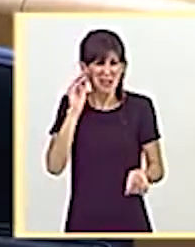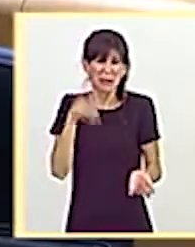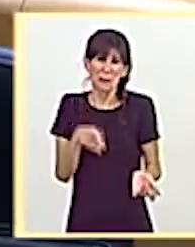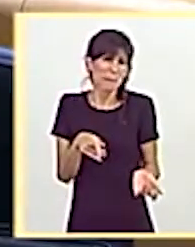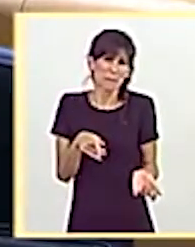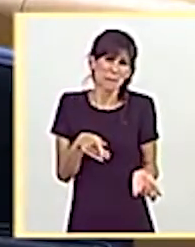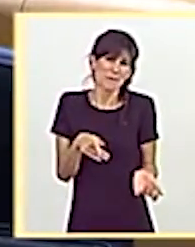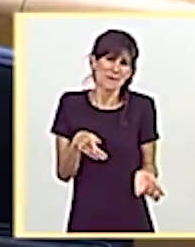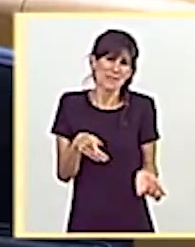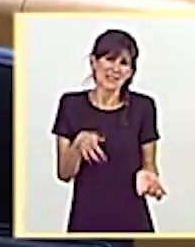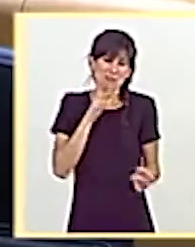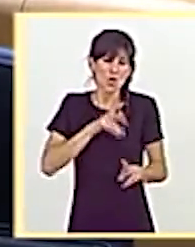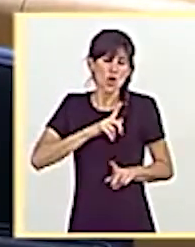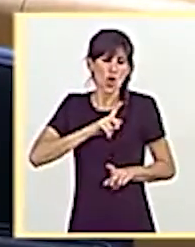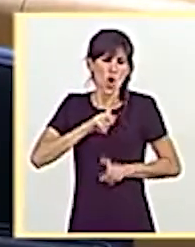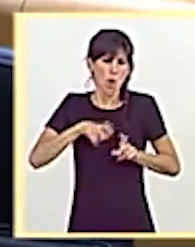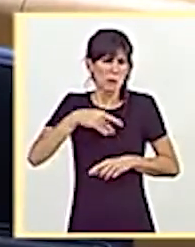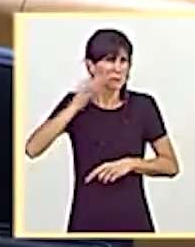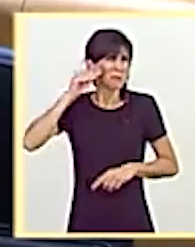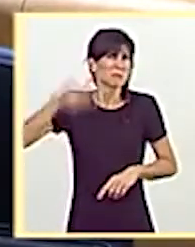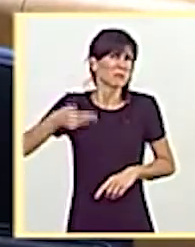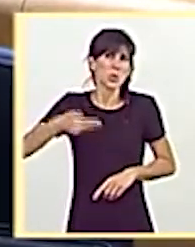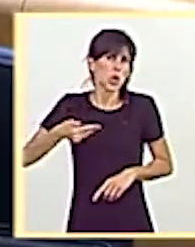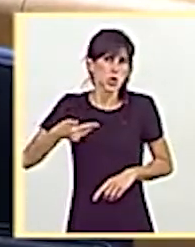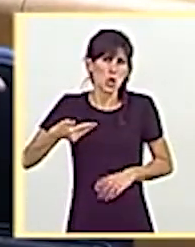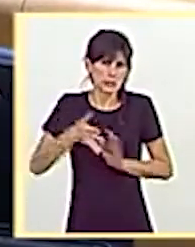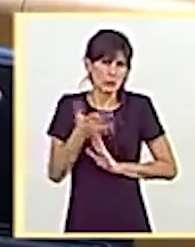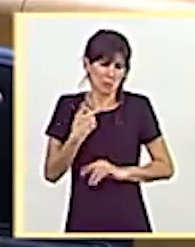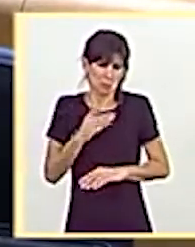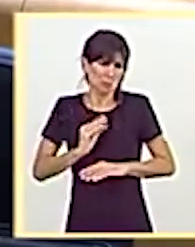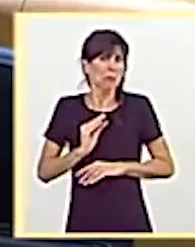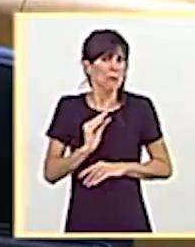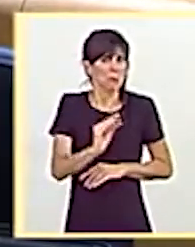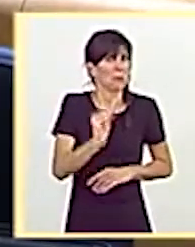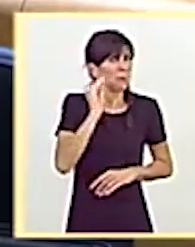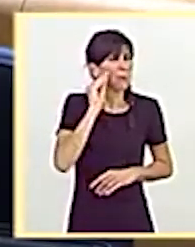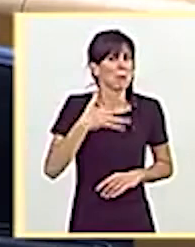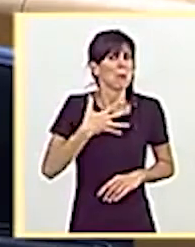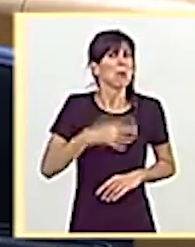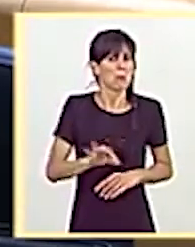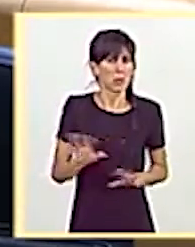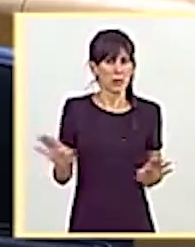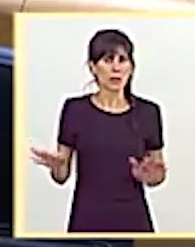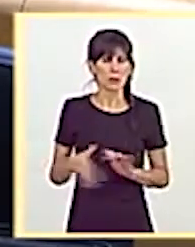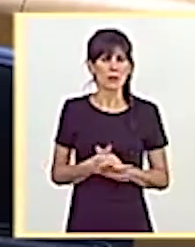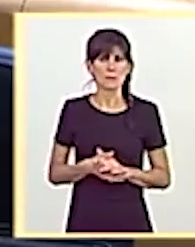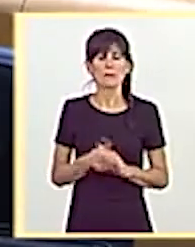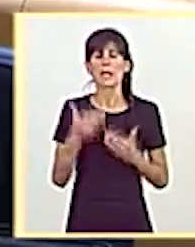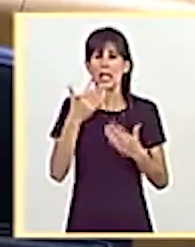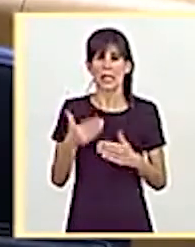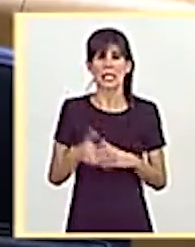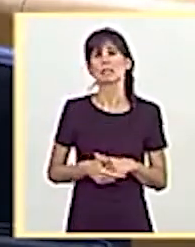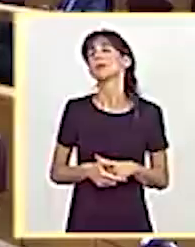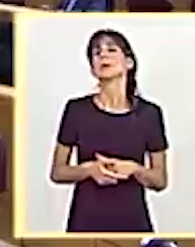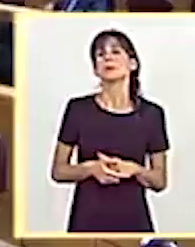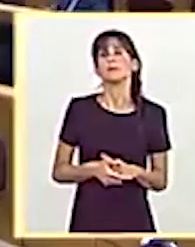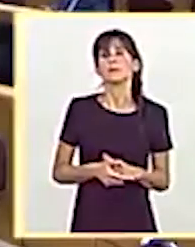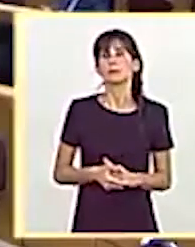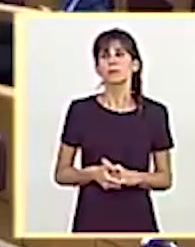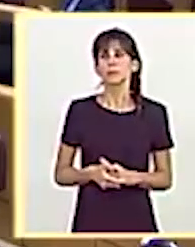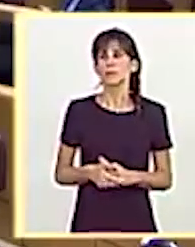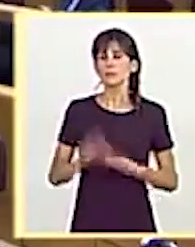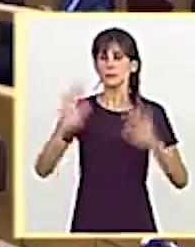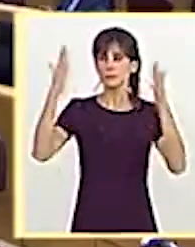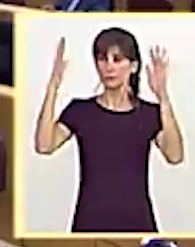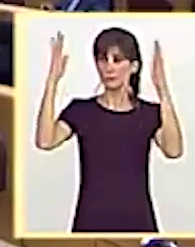entidad la obra como para tener y soportar sobre la responsabilidad de uno ese encumplimiento. Gracias. Gracias, señor ministro.